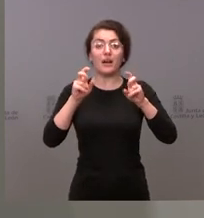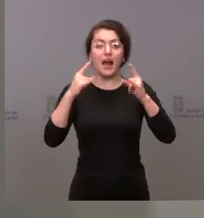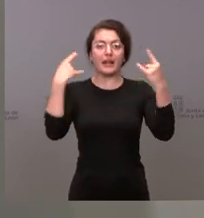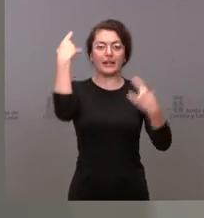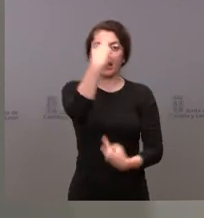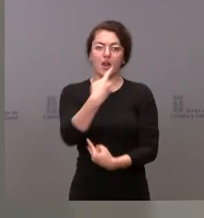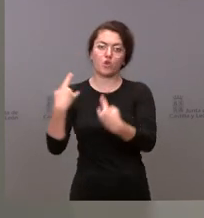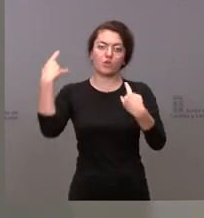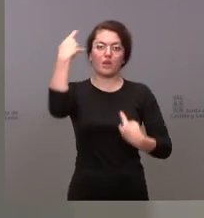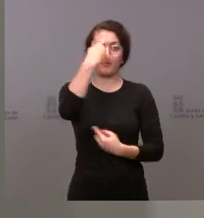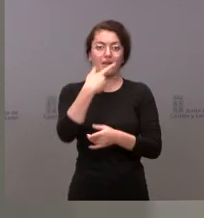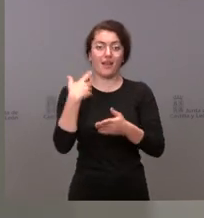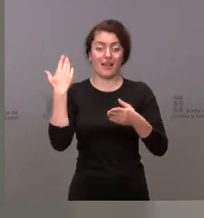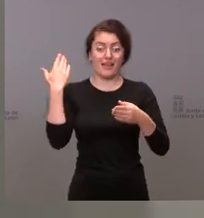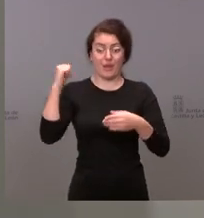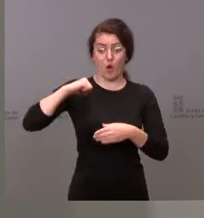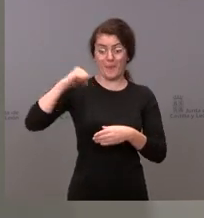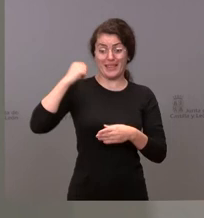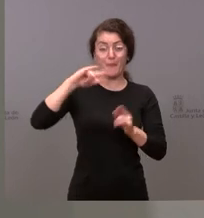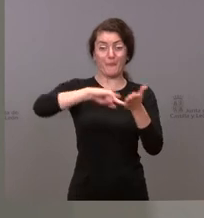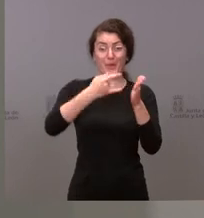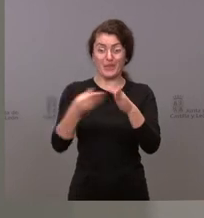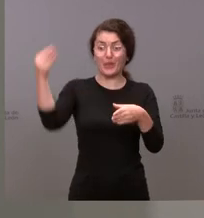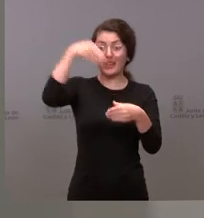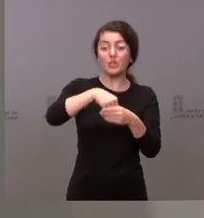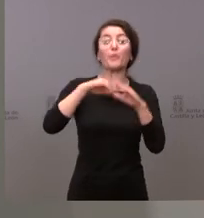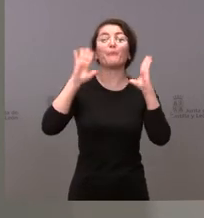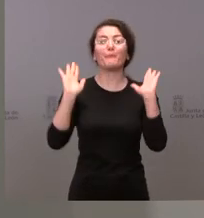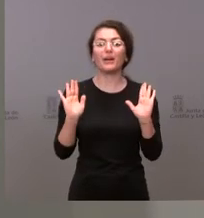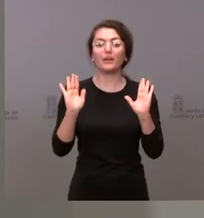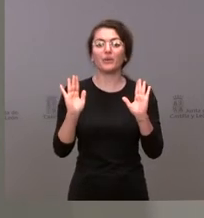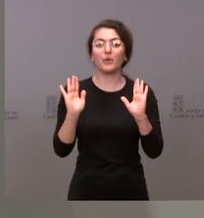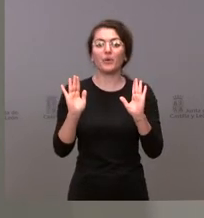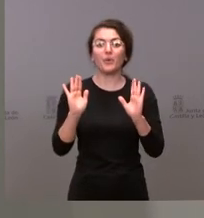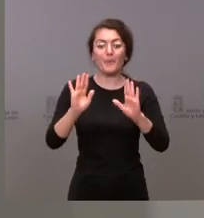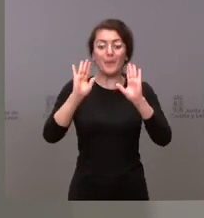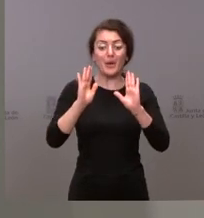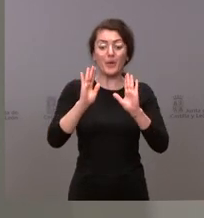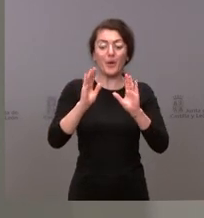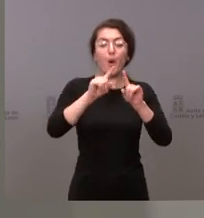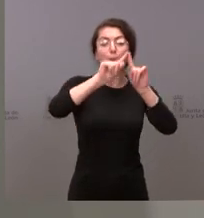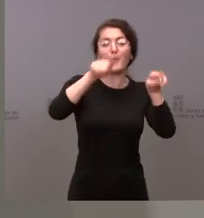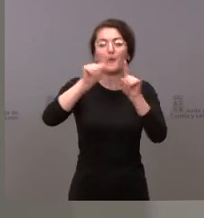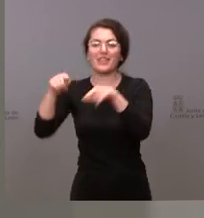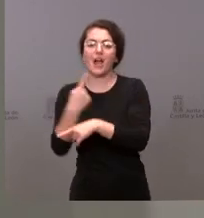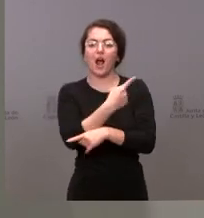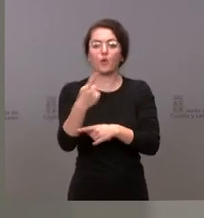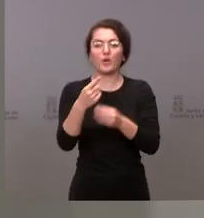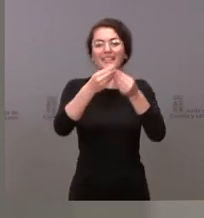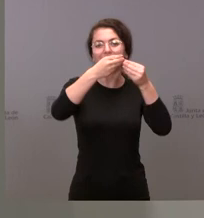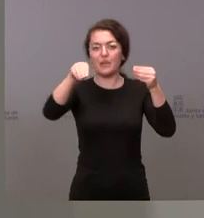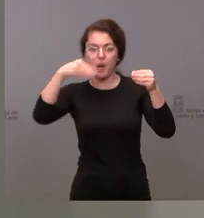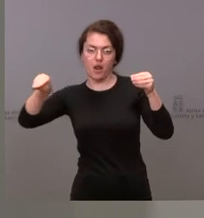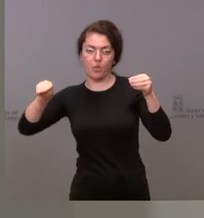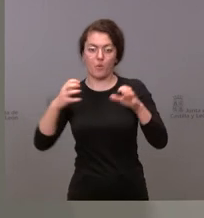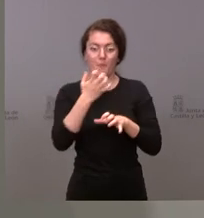va en el proyecto del hospital la radioterapia lo que pasa es que hay provincias donde se han separado en Palencia